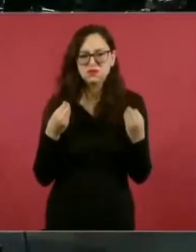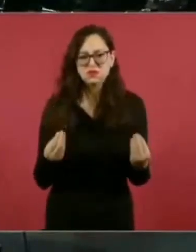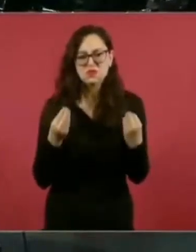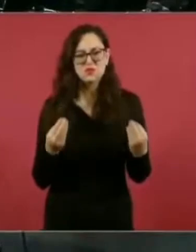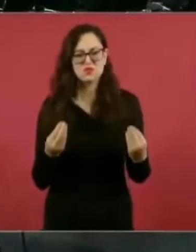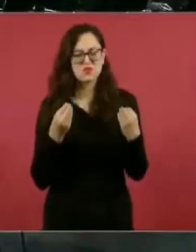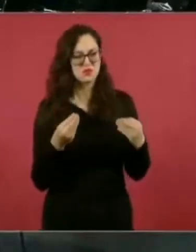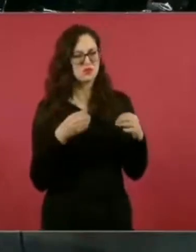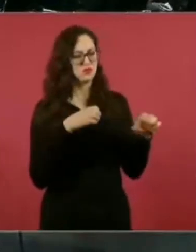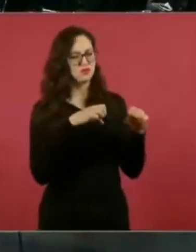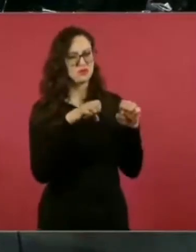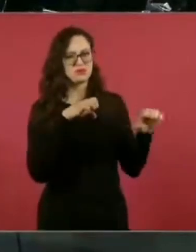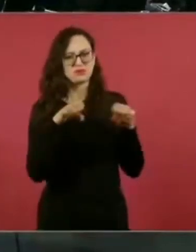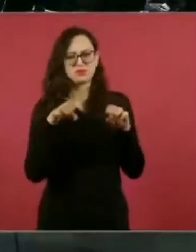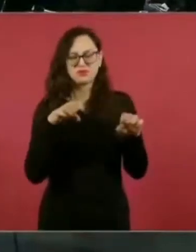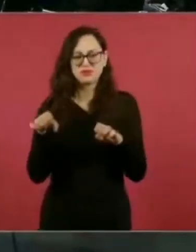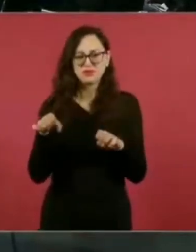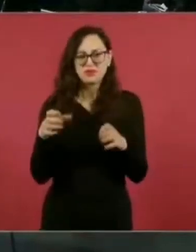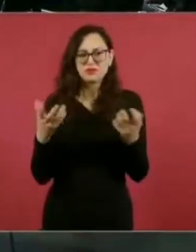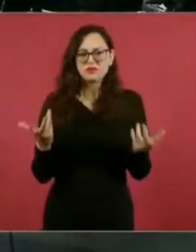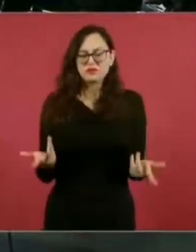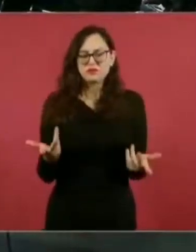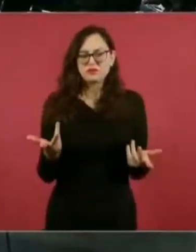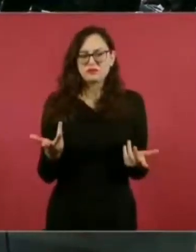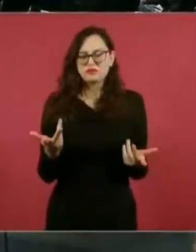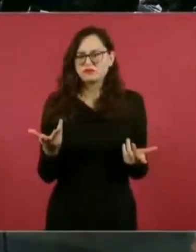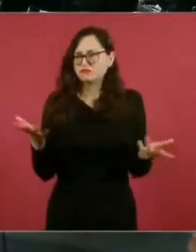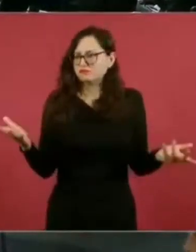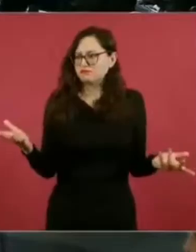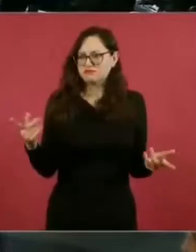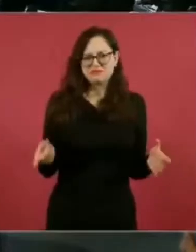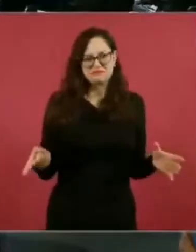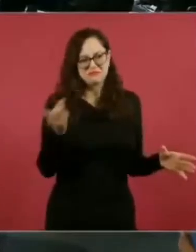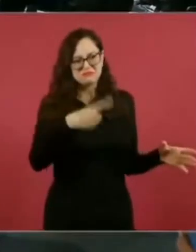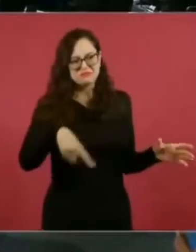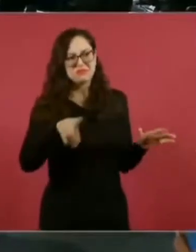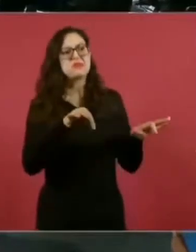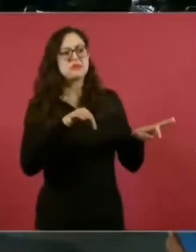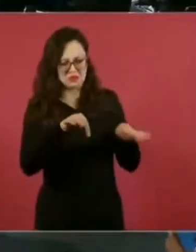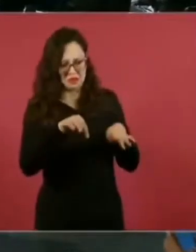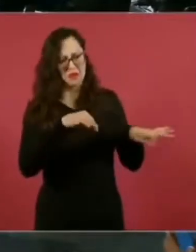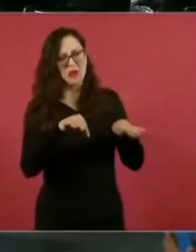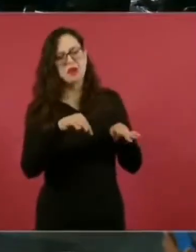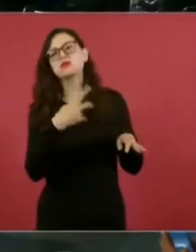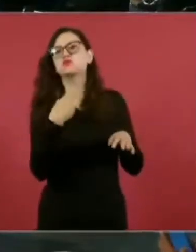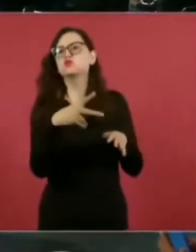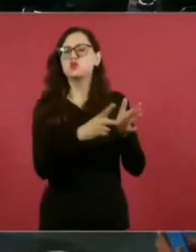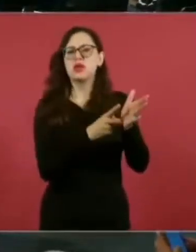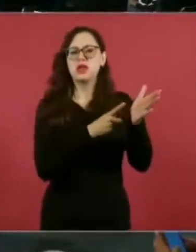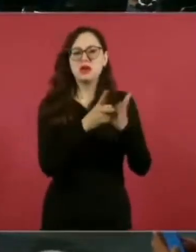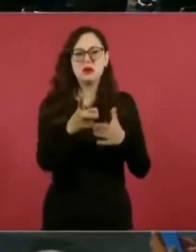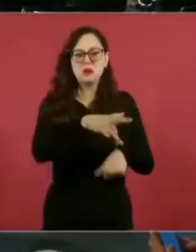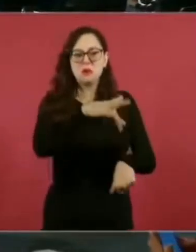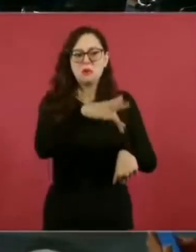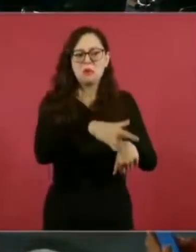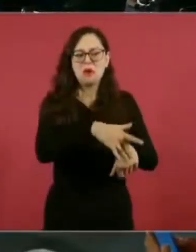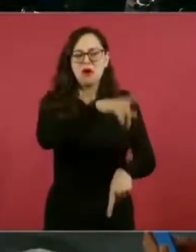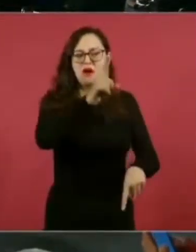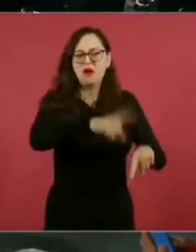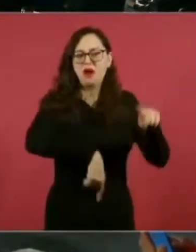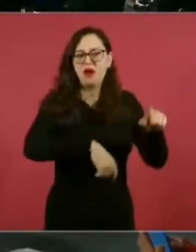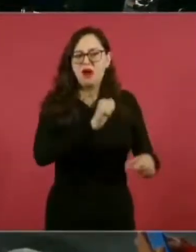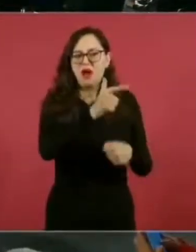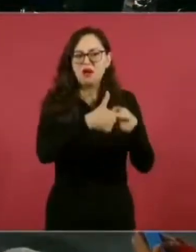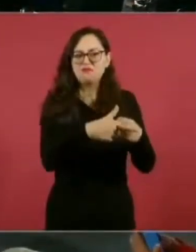trabajadores del Poder Judicial se les van a respetar todos sus derechos, nadie va a salir afectado, a